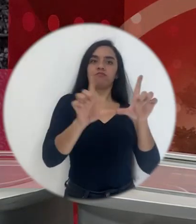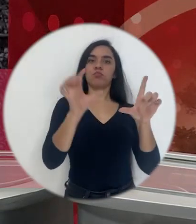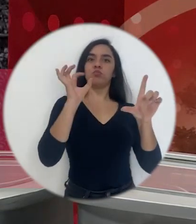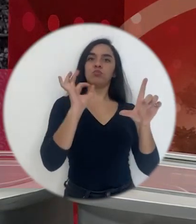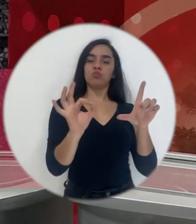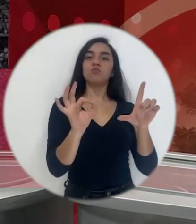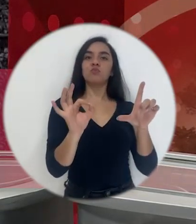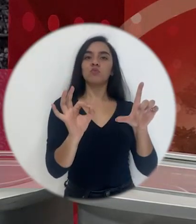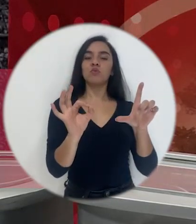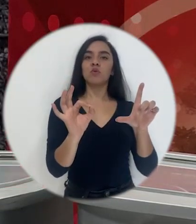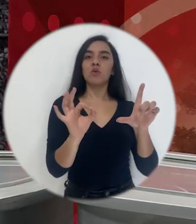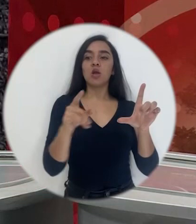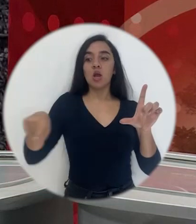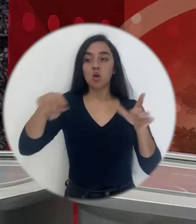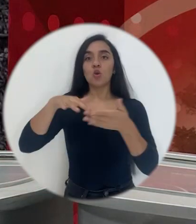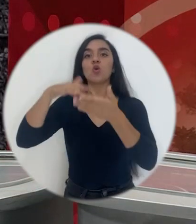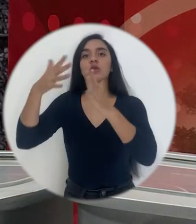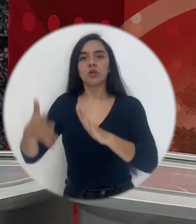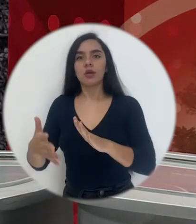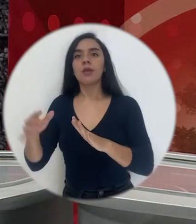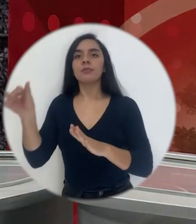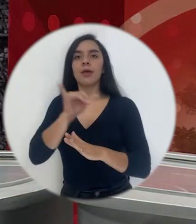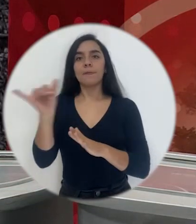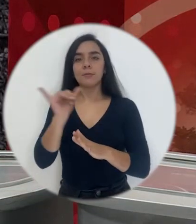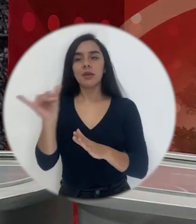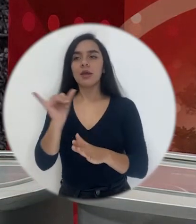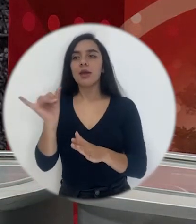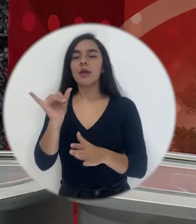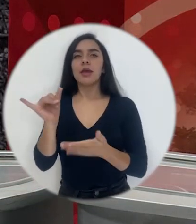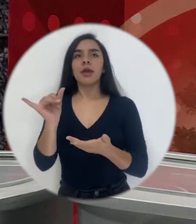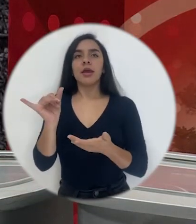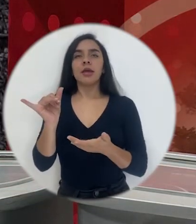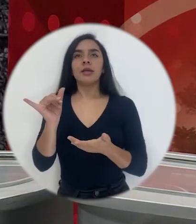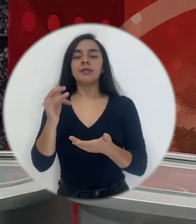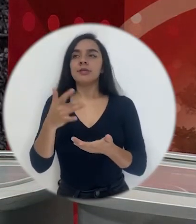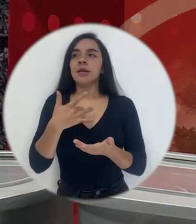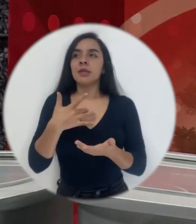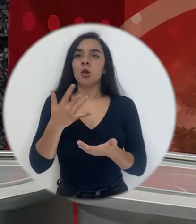en esta área los estudiantes suelen estar más